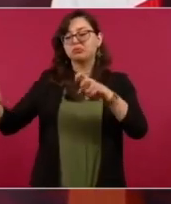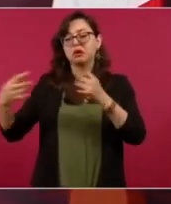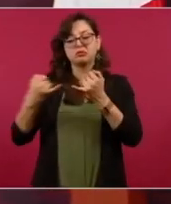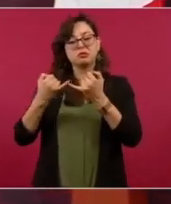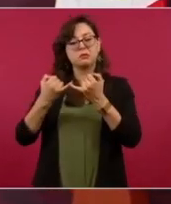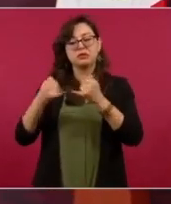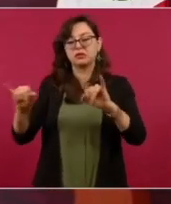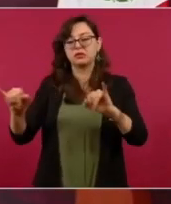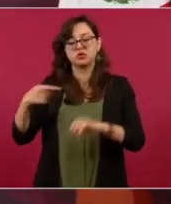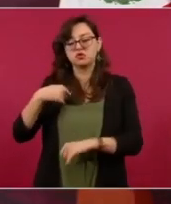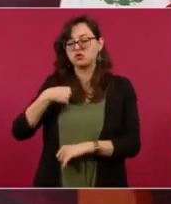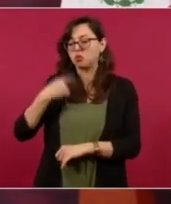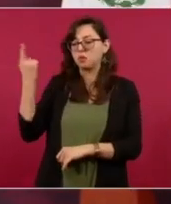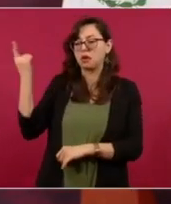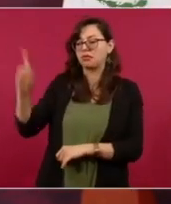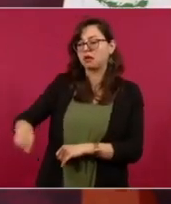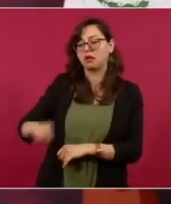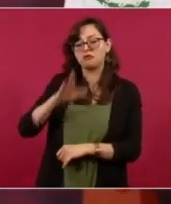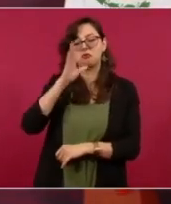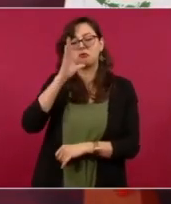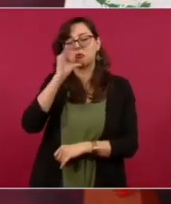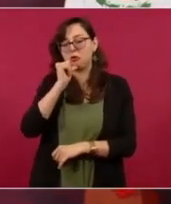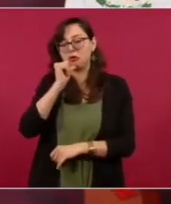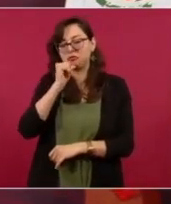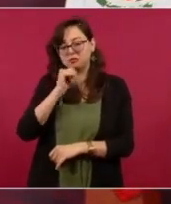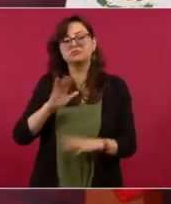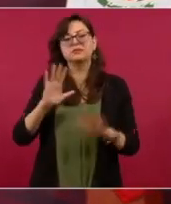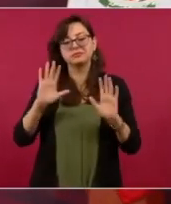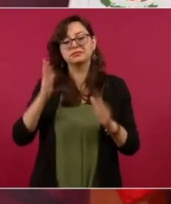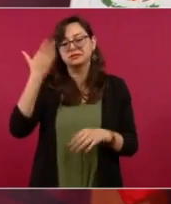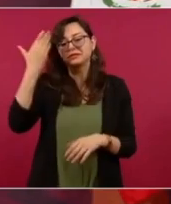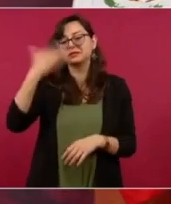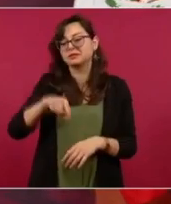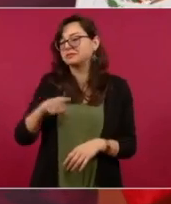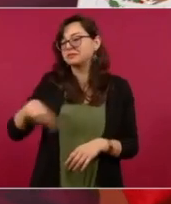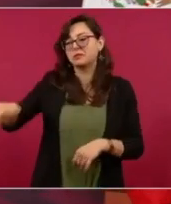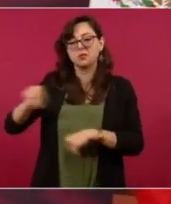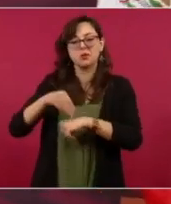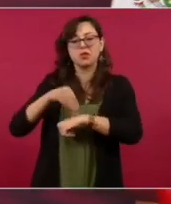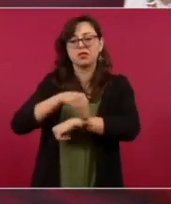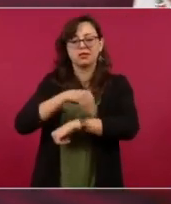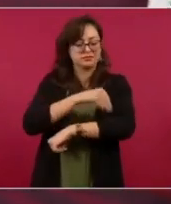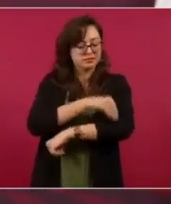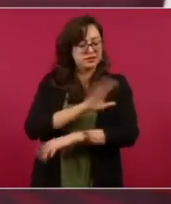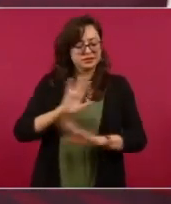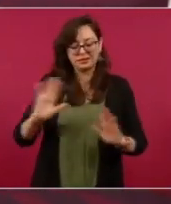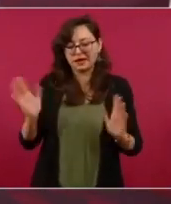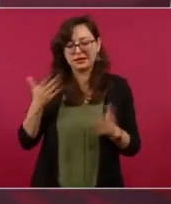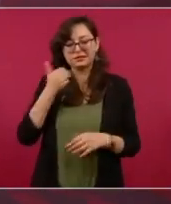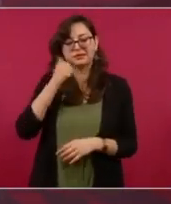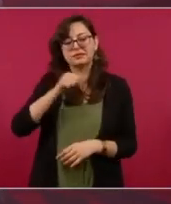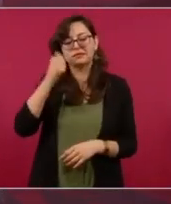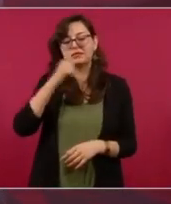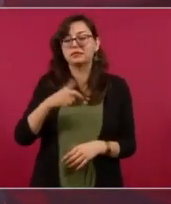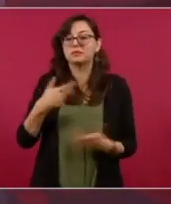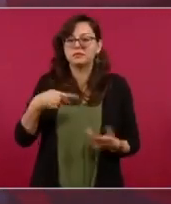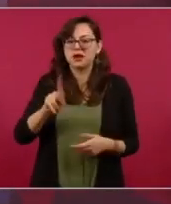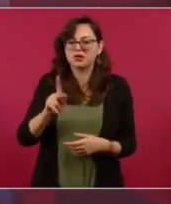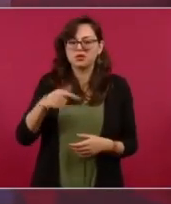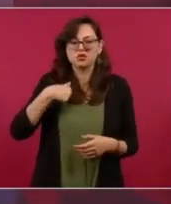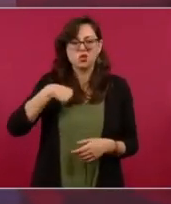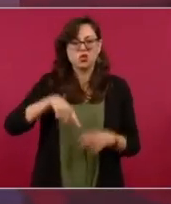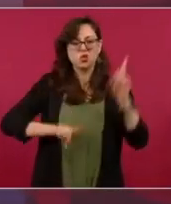que los magistrados son autónomos entonces ¿para qué está el Consejo de la Judicatura?